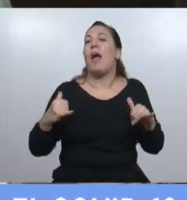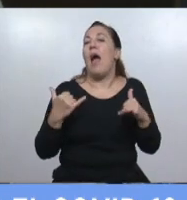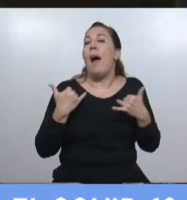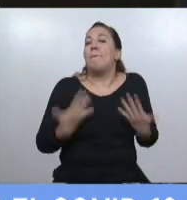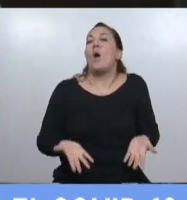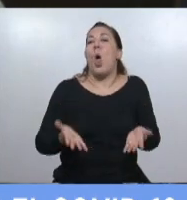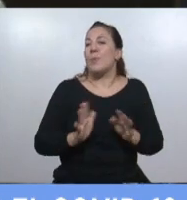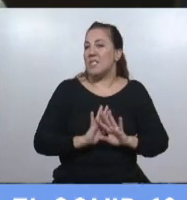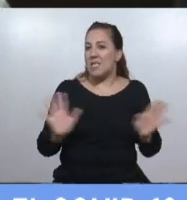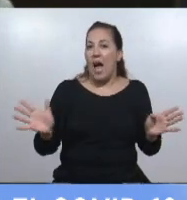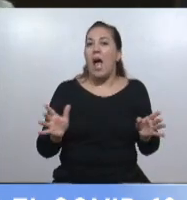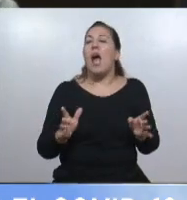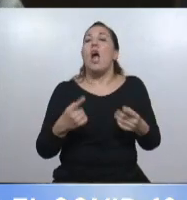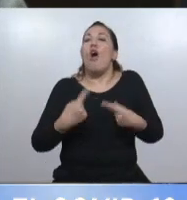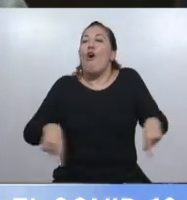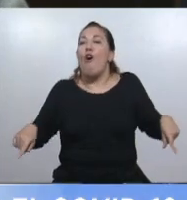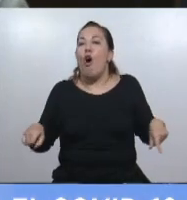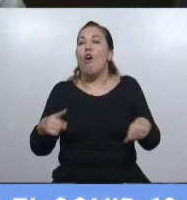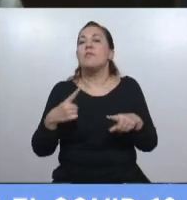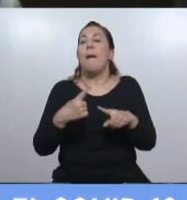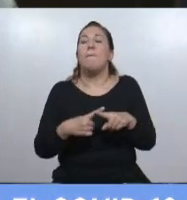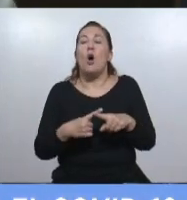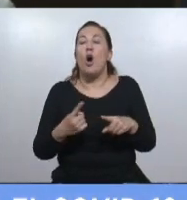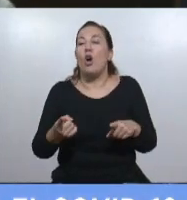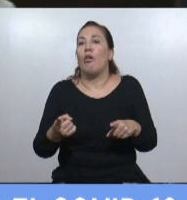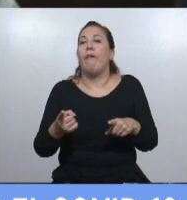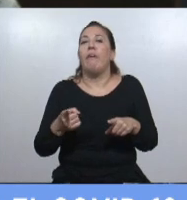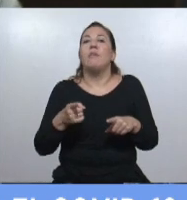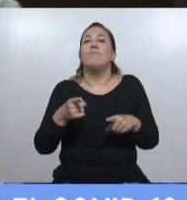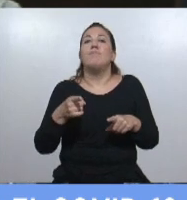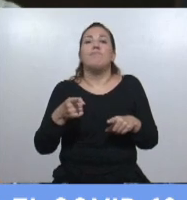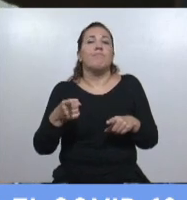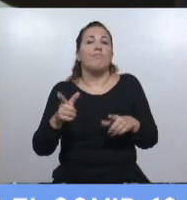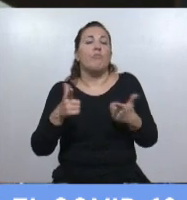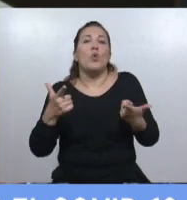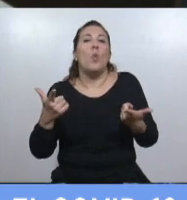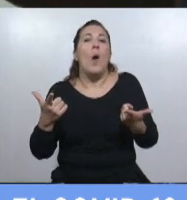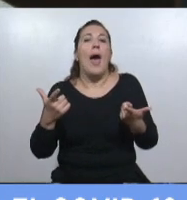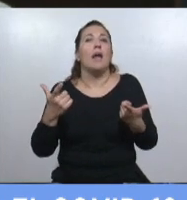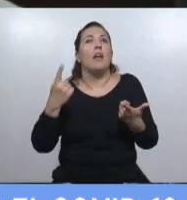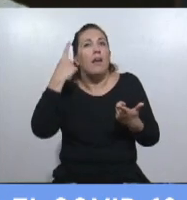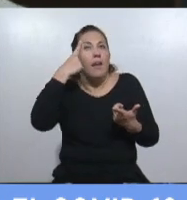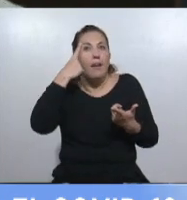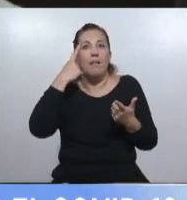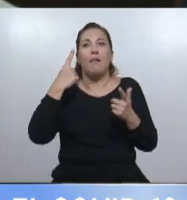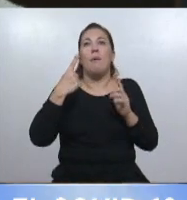sin tener ninguna condición preparada, sin tener ninguna medidas